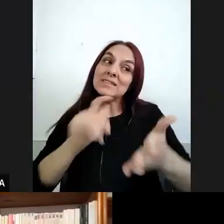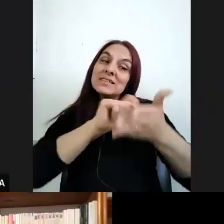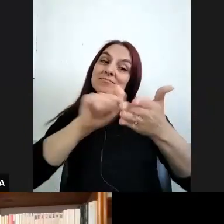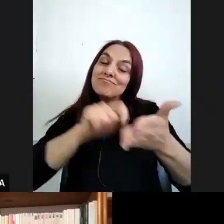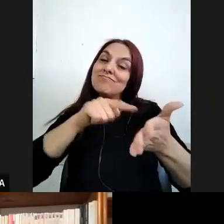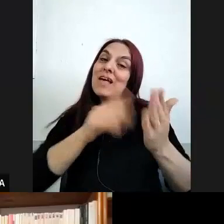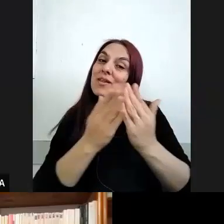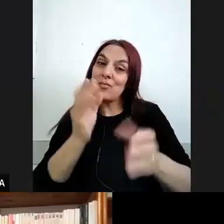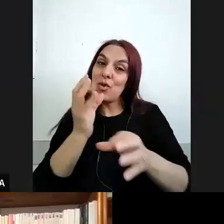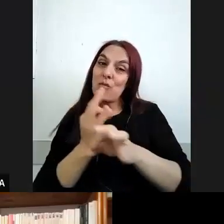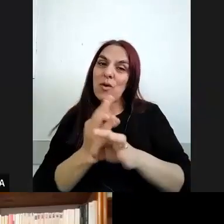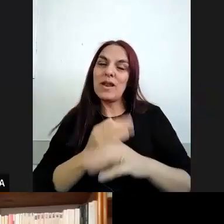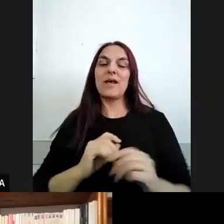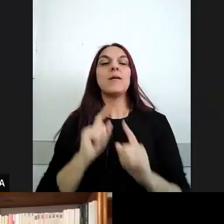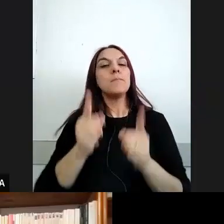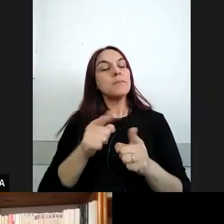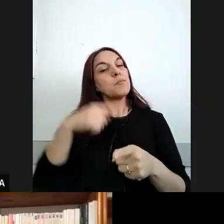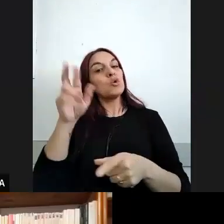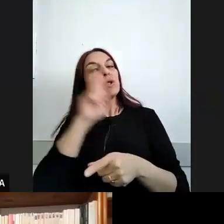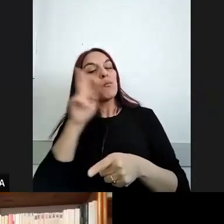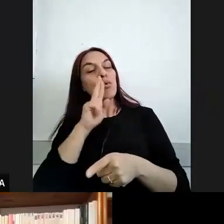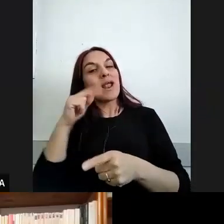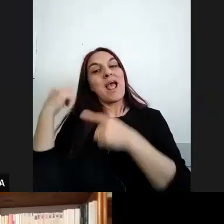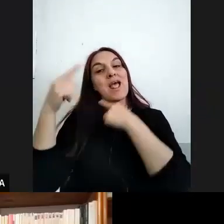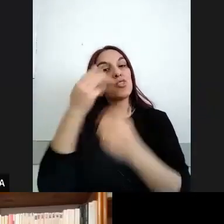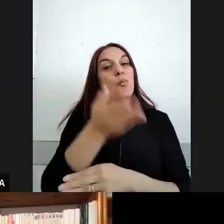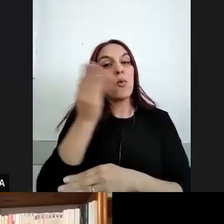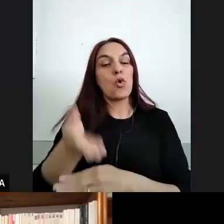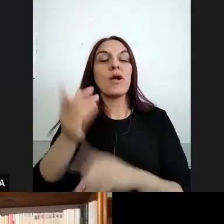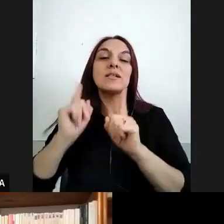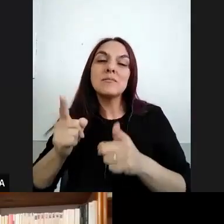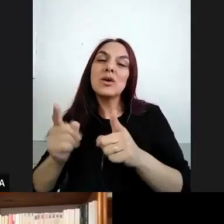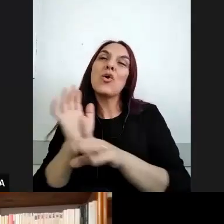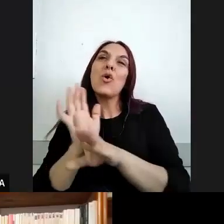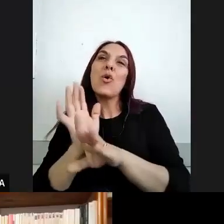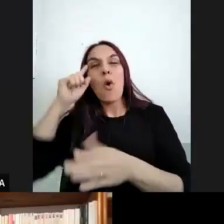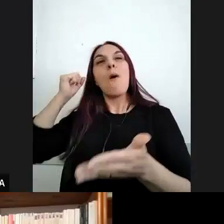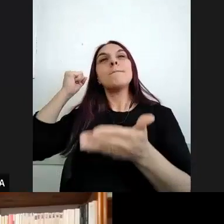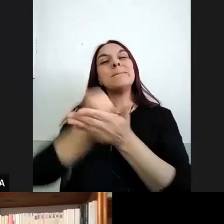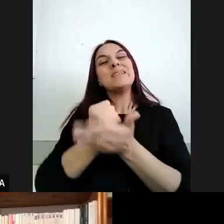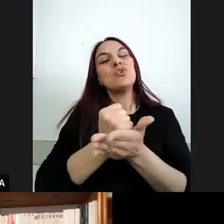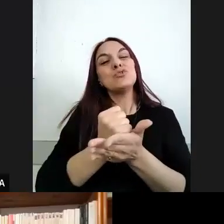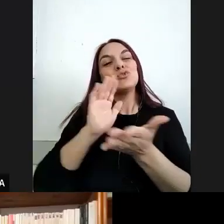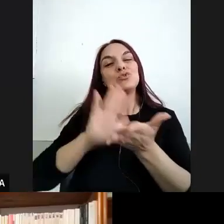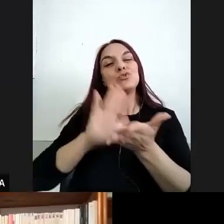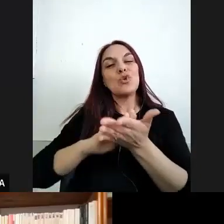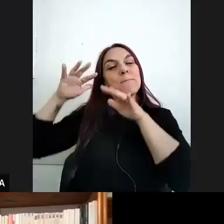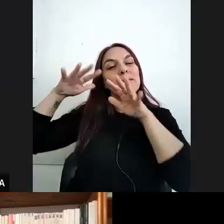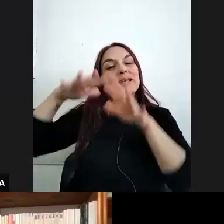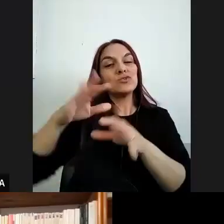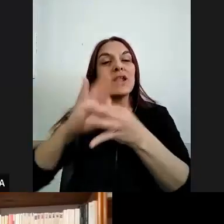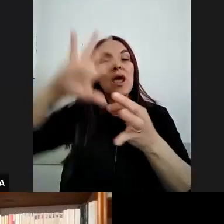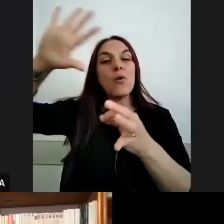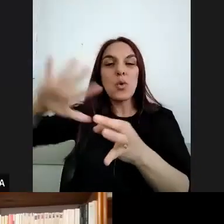señala la antropóloga María Inés Pacheca fueron forjándose mitos románticos de la migración europea formas muy